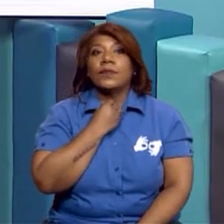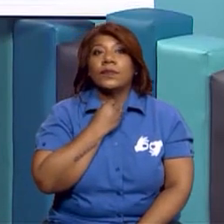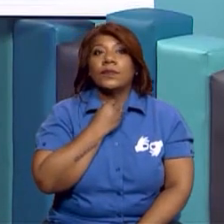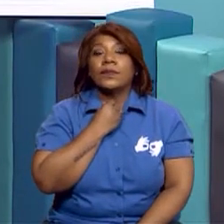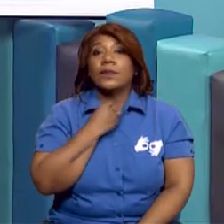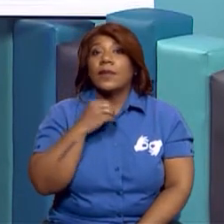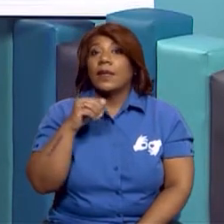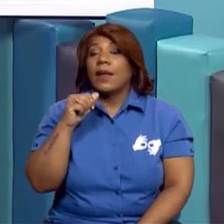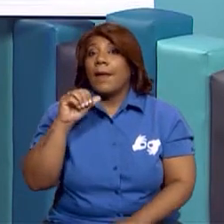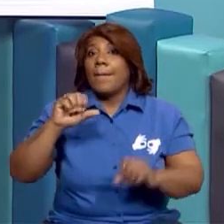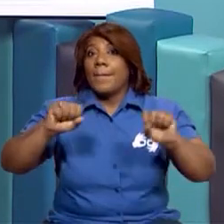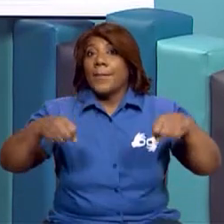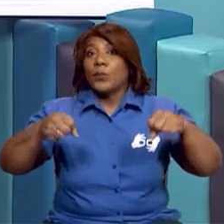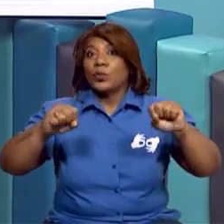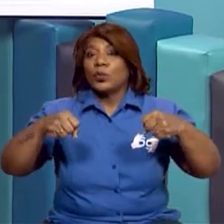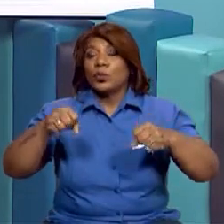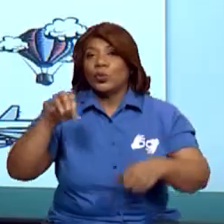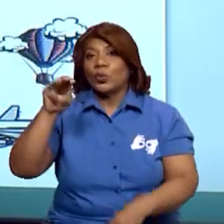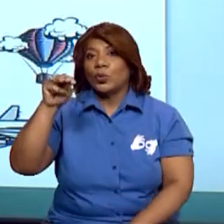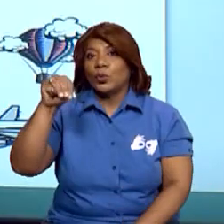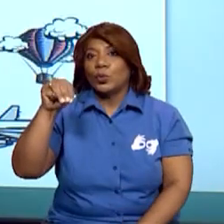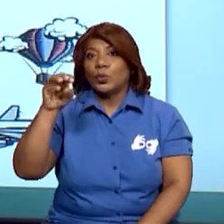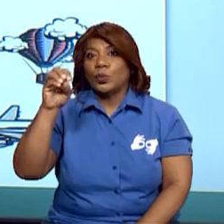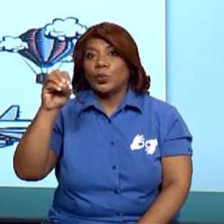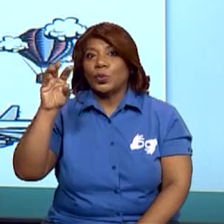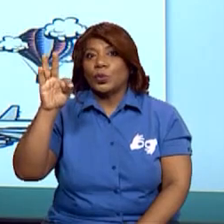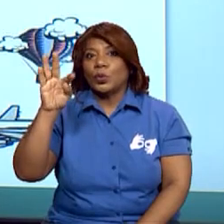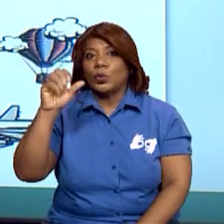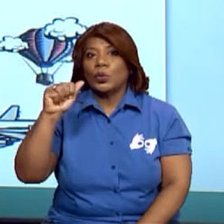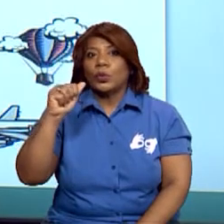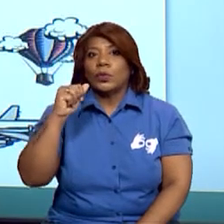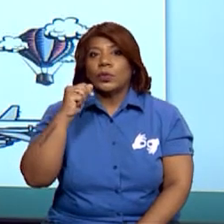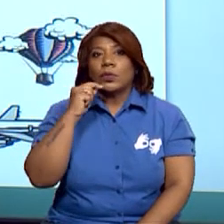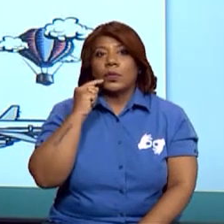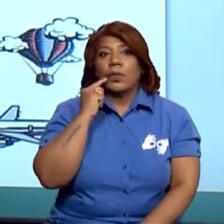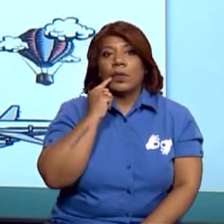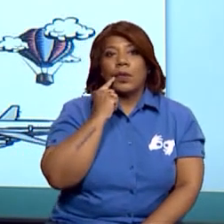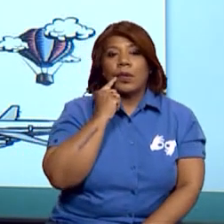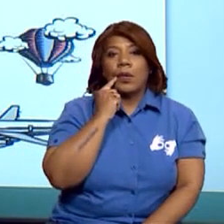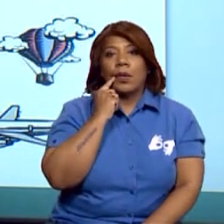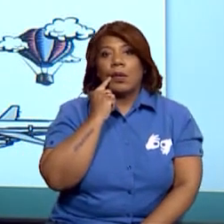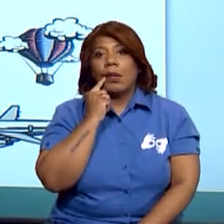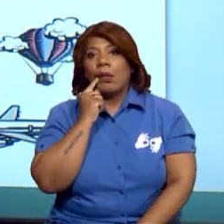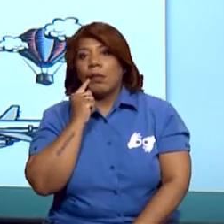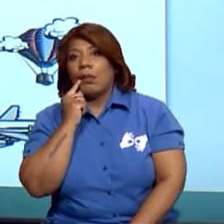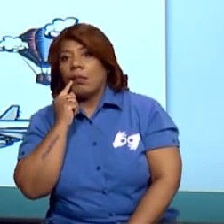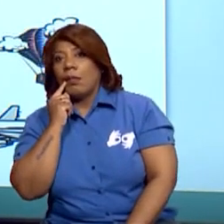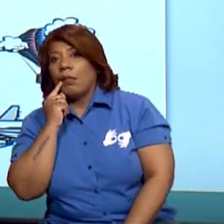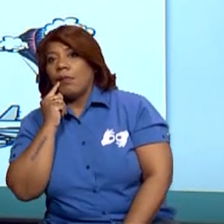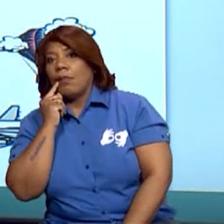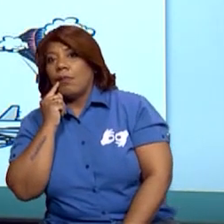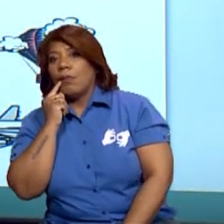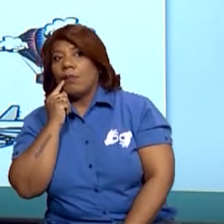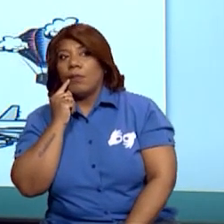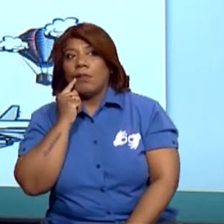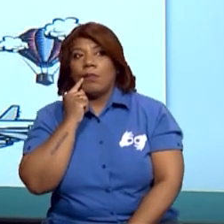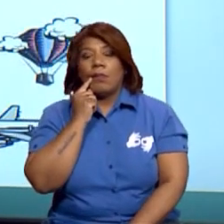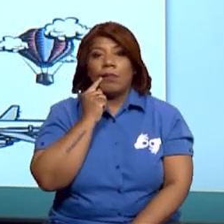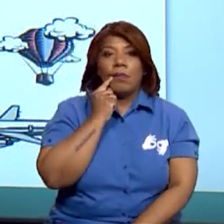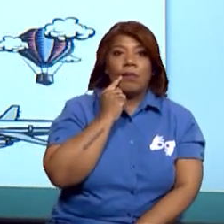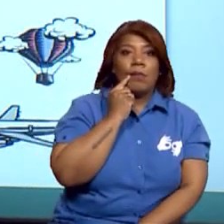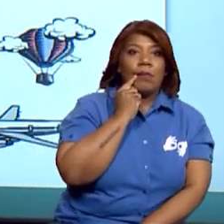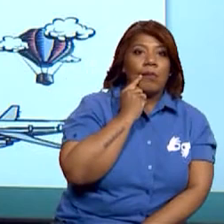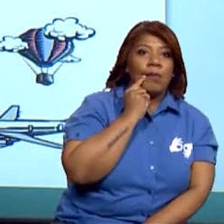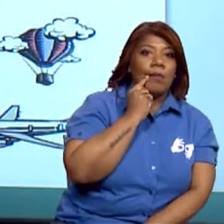Vamos a buscar moto. Sí, vamos a buscar moto. A ver, recuerda que vamos a iniciar con la letra M y luego la O.